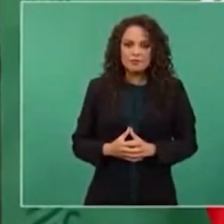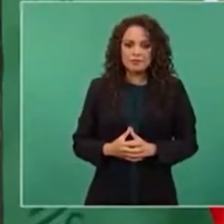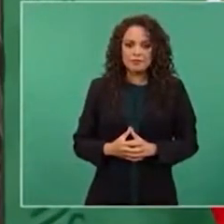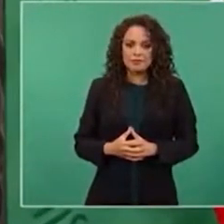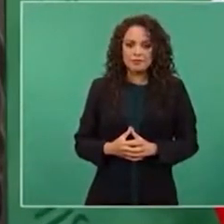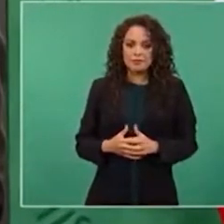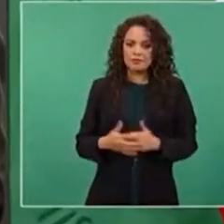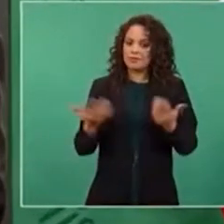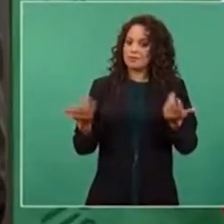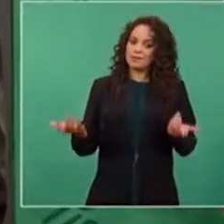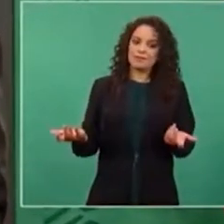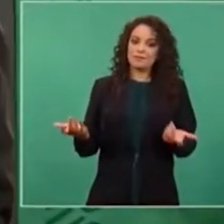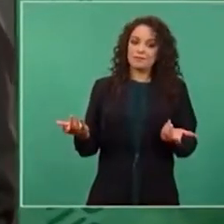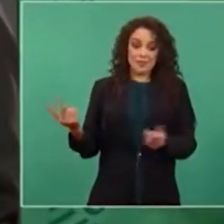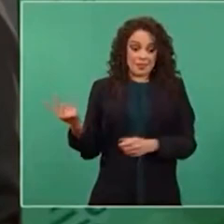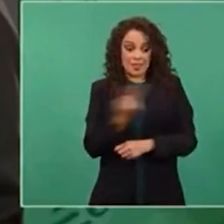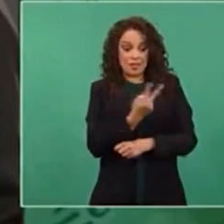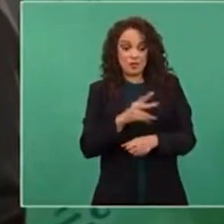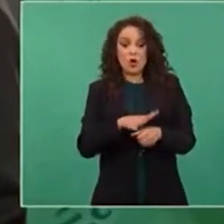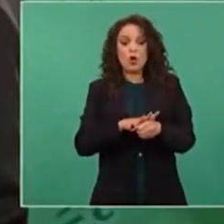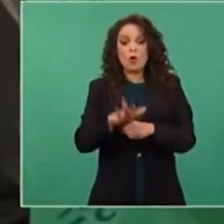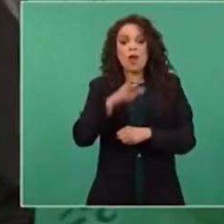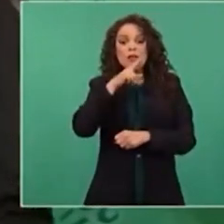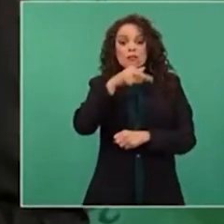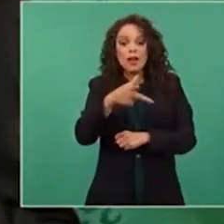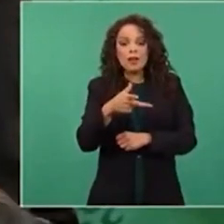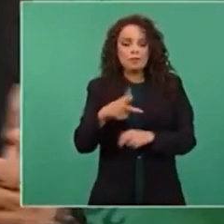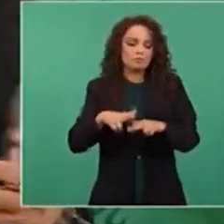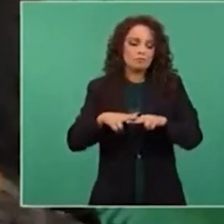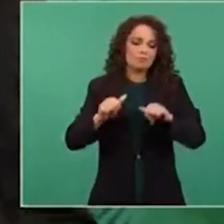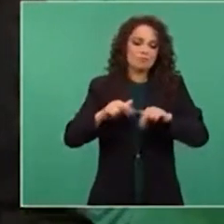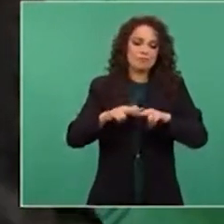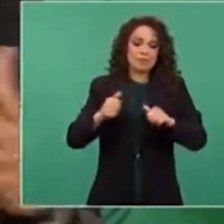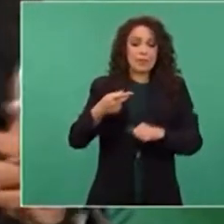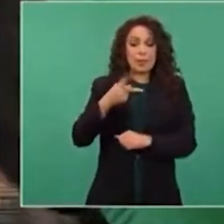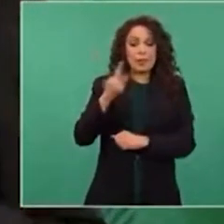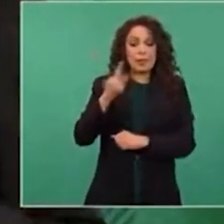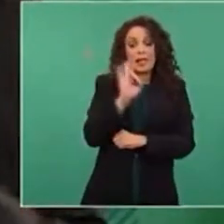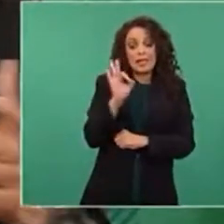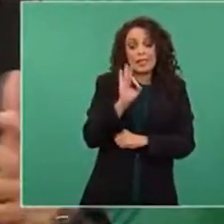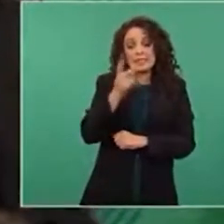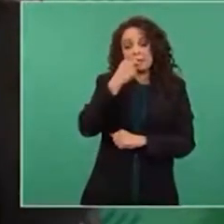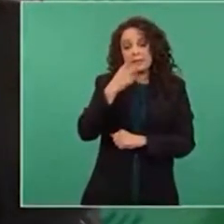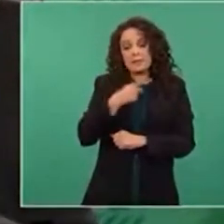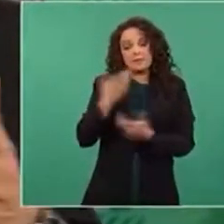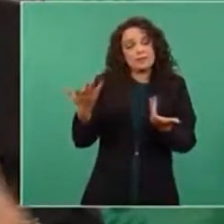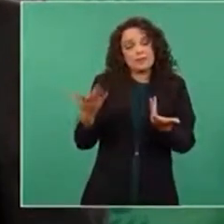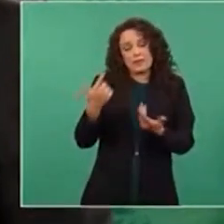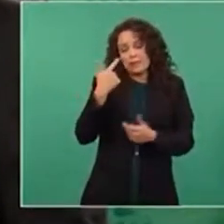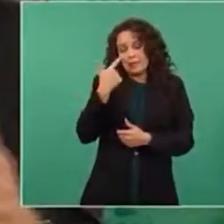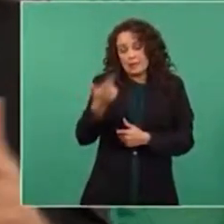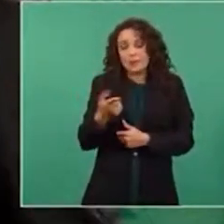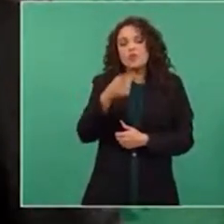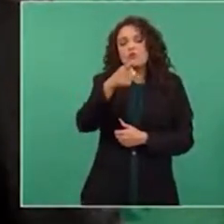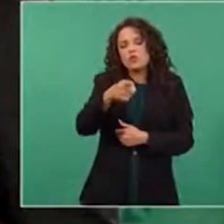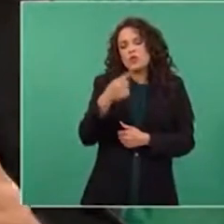Claro que no me quedo con ninguno de los dos. Pero si me dan a escoger y me la ponen así ya difícil,